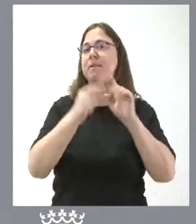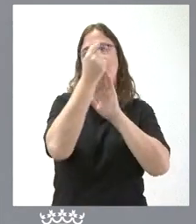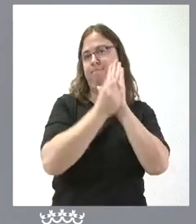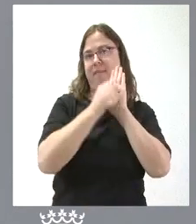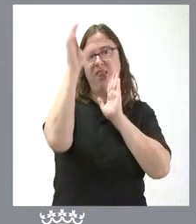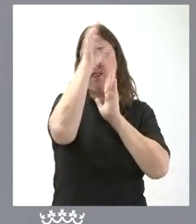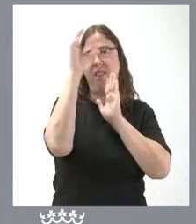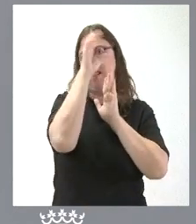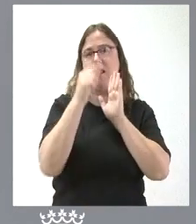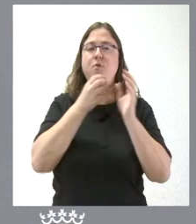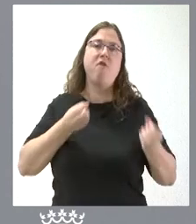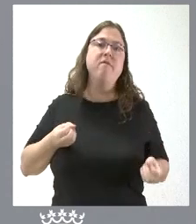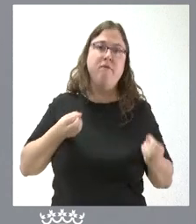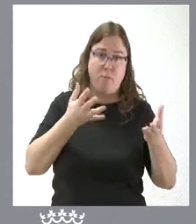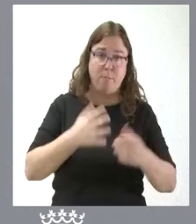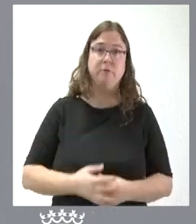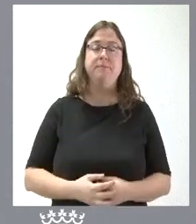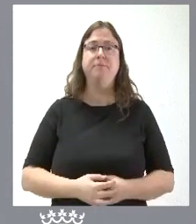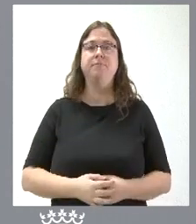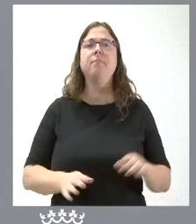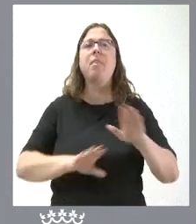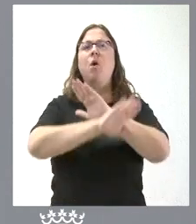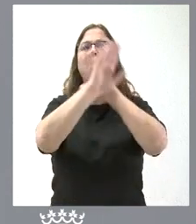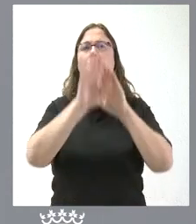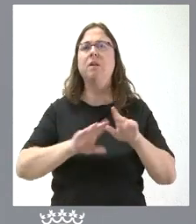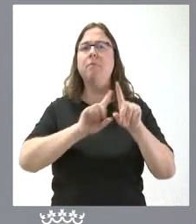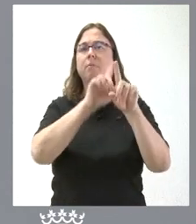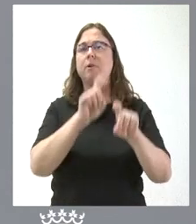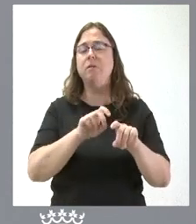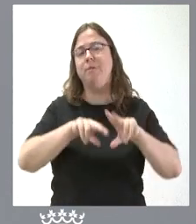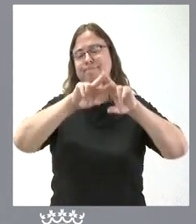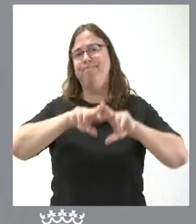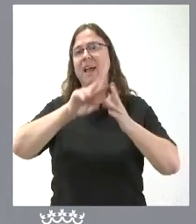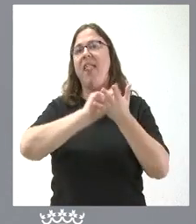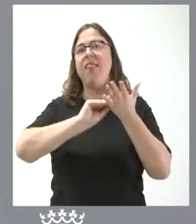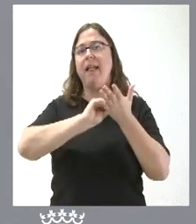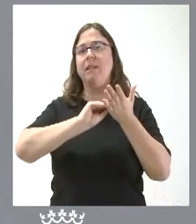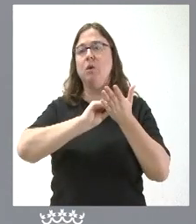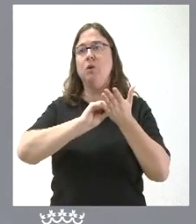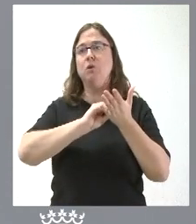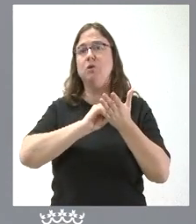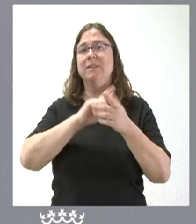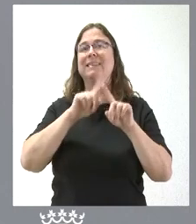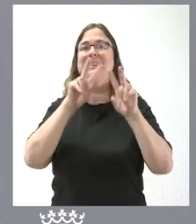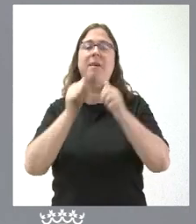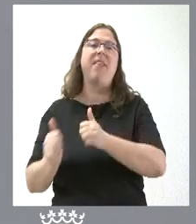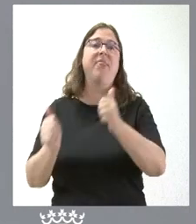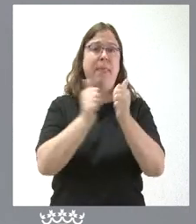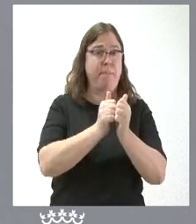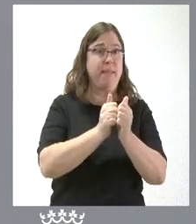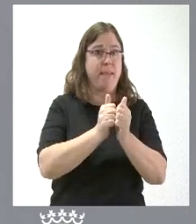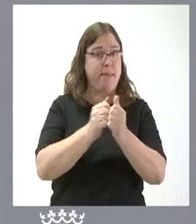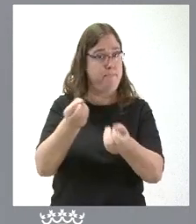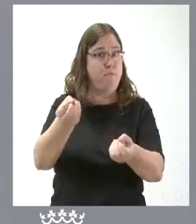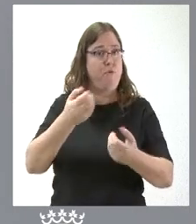científicos les informaríamos en este ámbito y la última de las cuestiones por analizar los datos de dependencia que se nos han